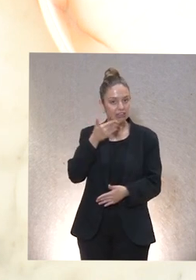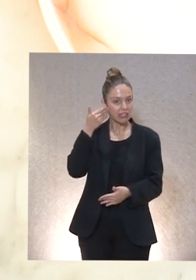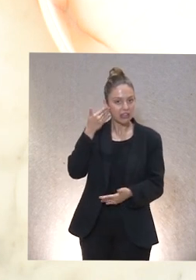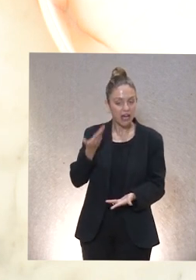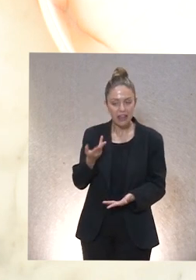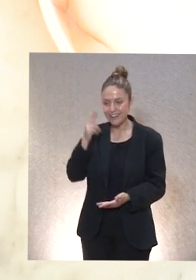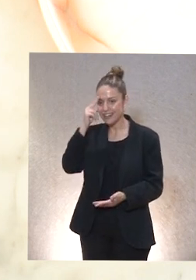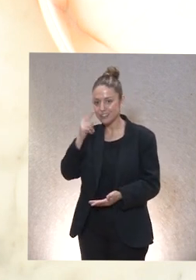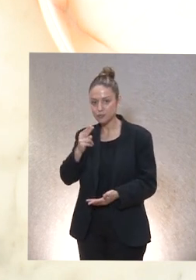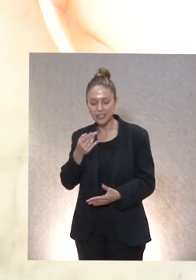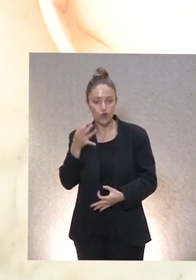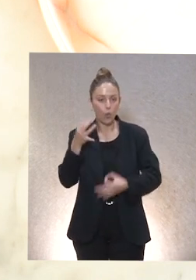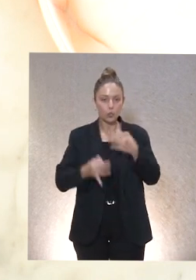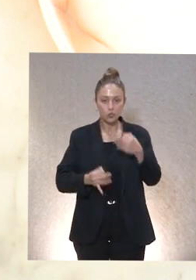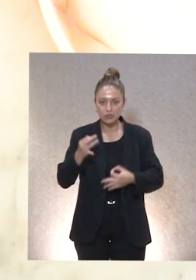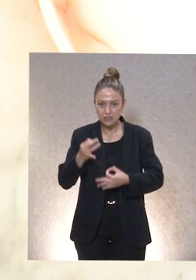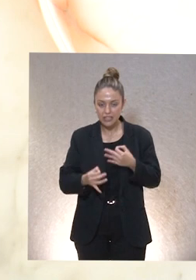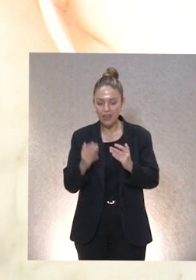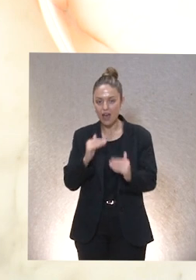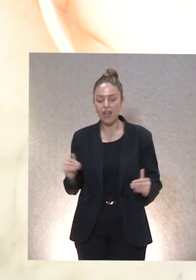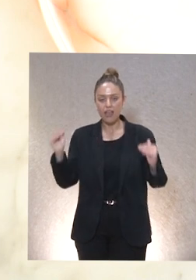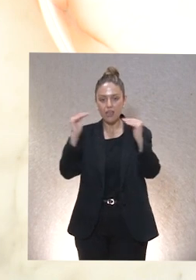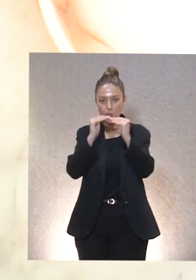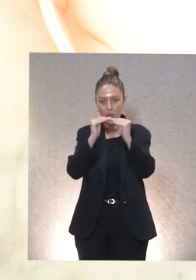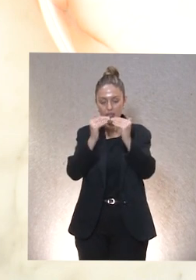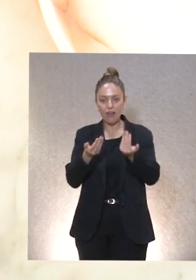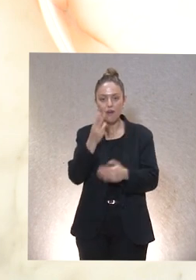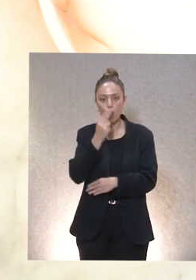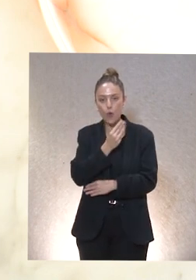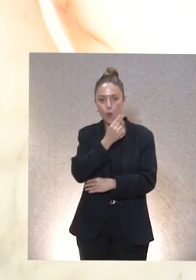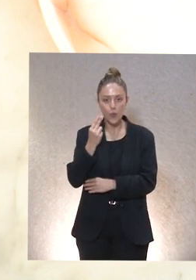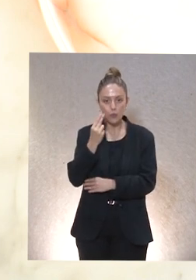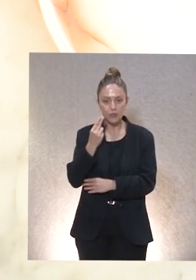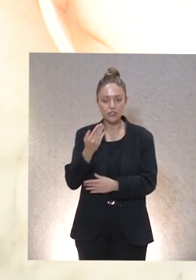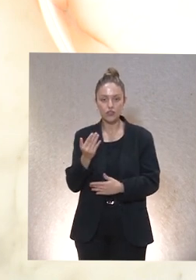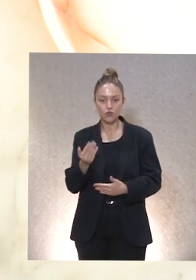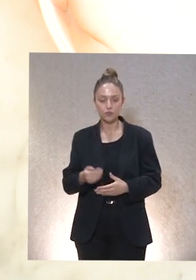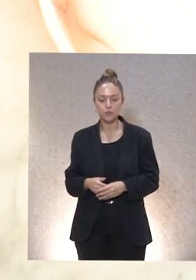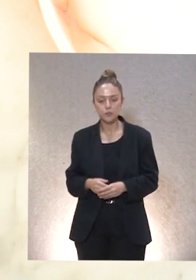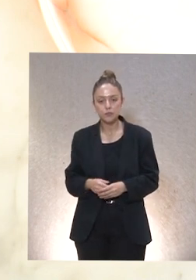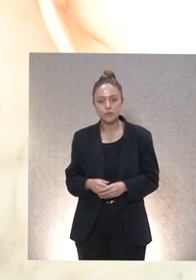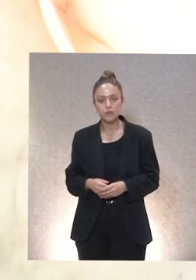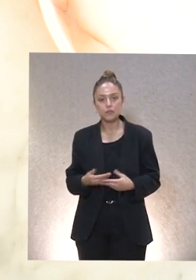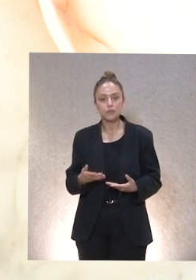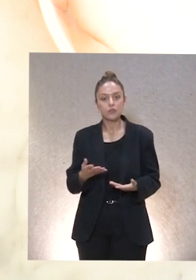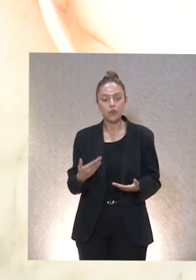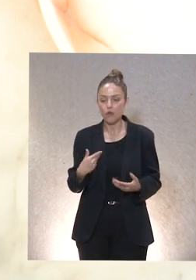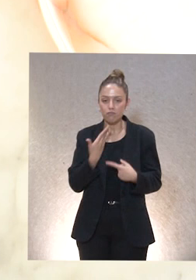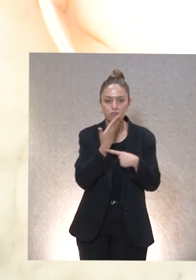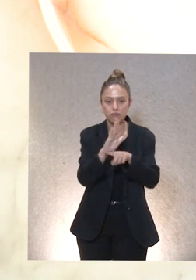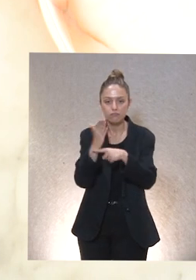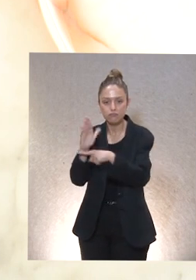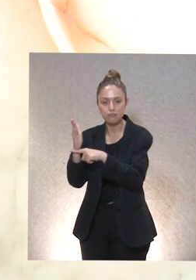el respeto la justicia la igualdad el compromiso el altruismo todo ello os representa